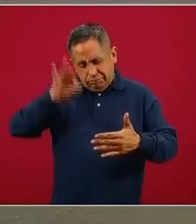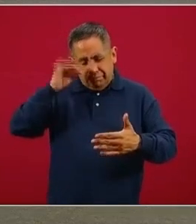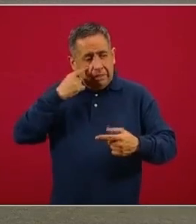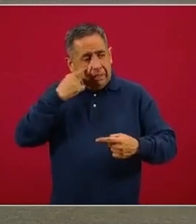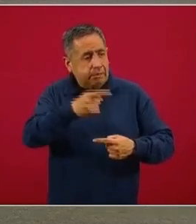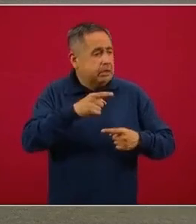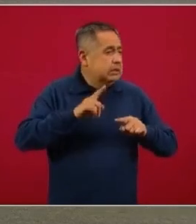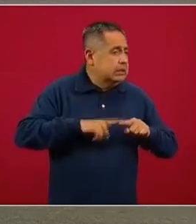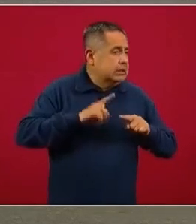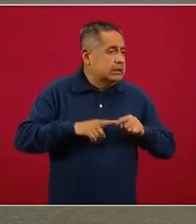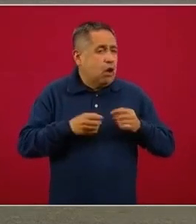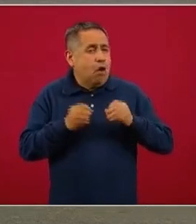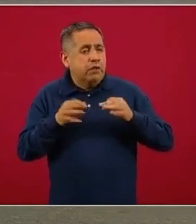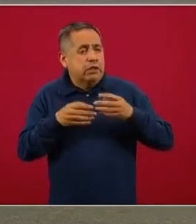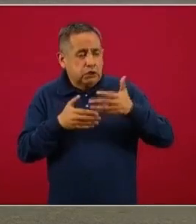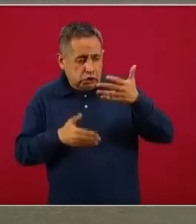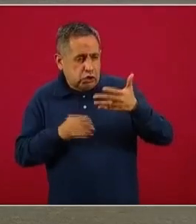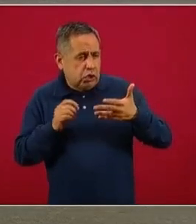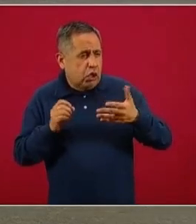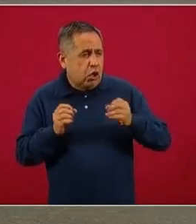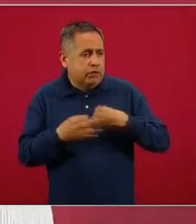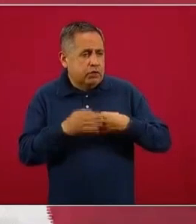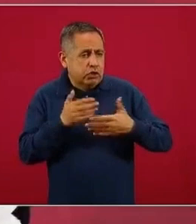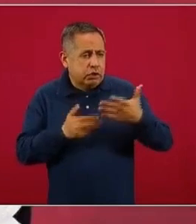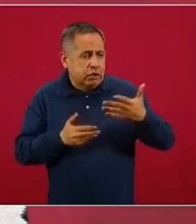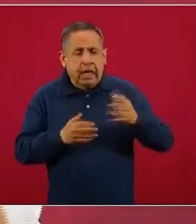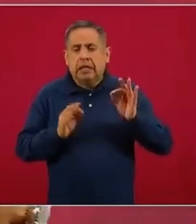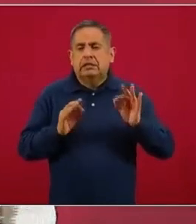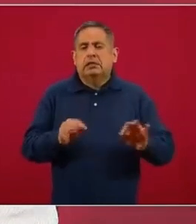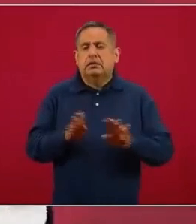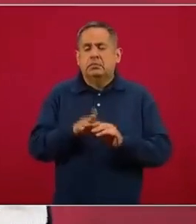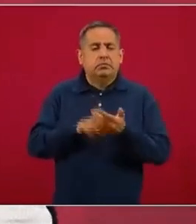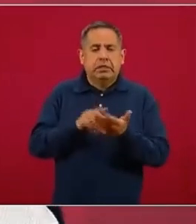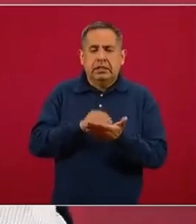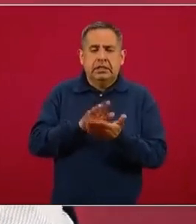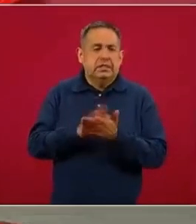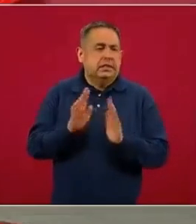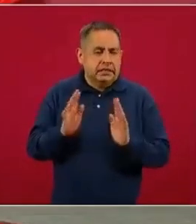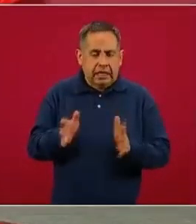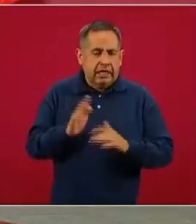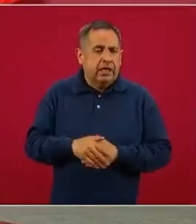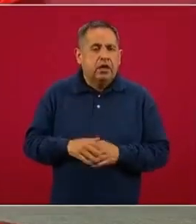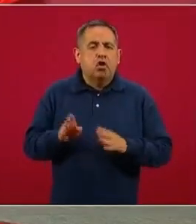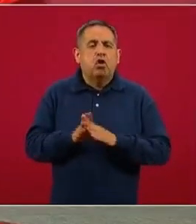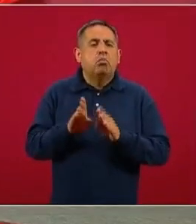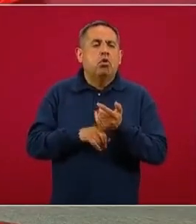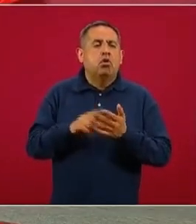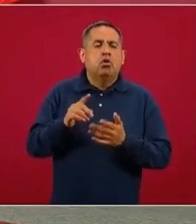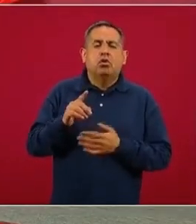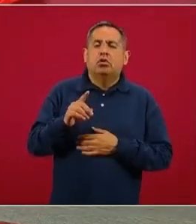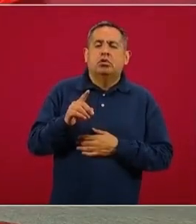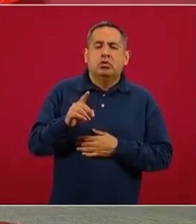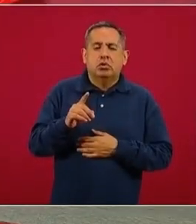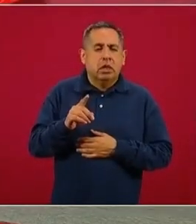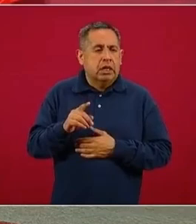personas con estos oficios. Se efectúa ya, que ya concluyó el ingreso al